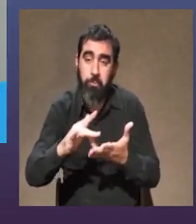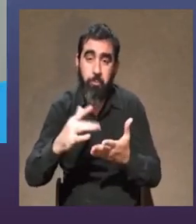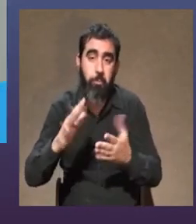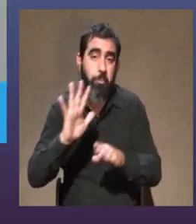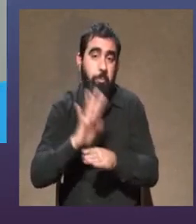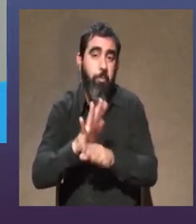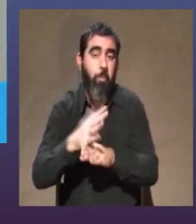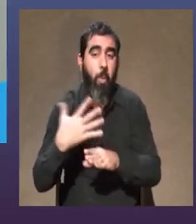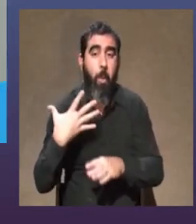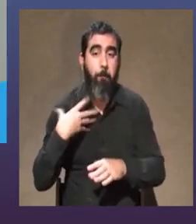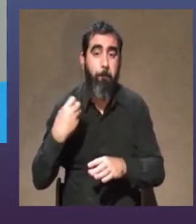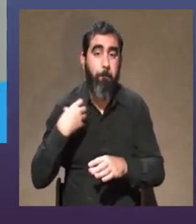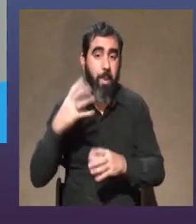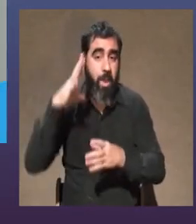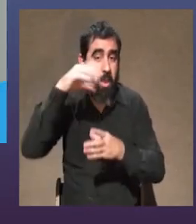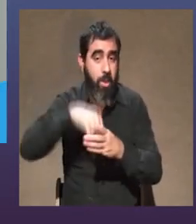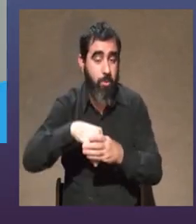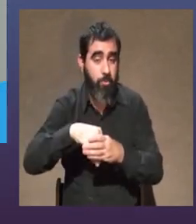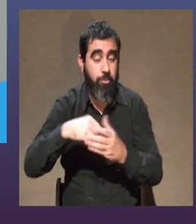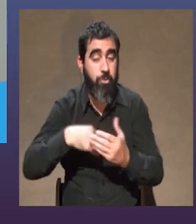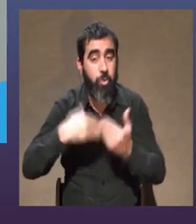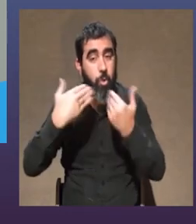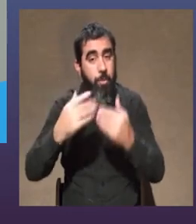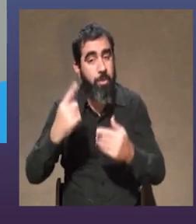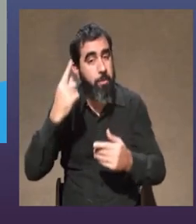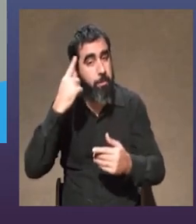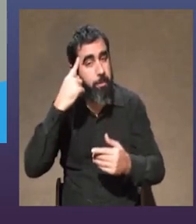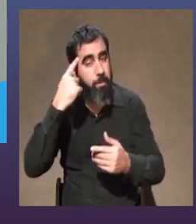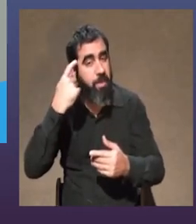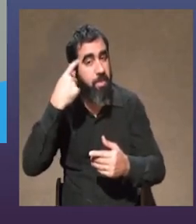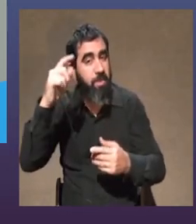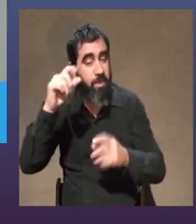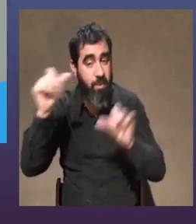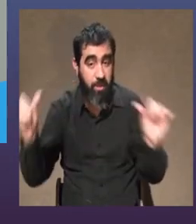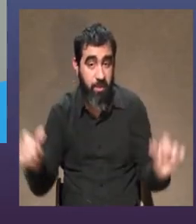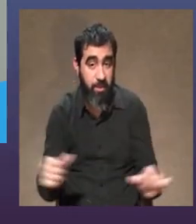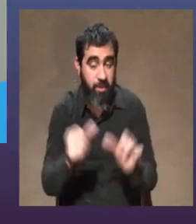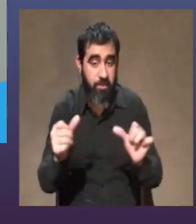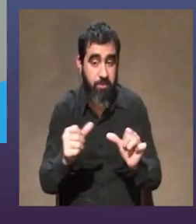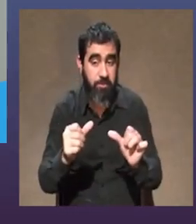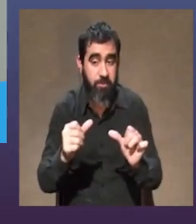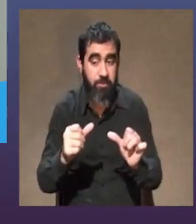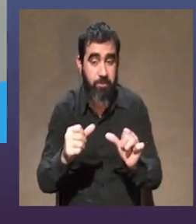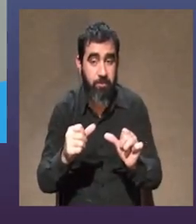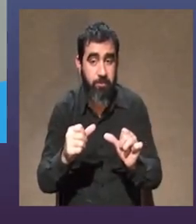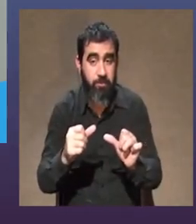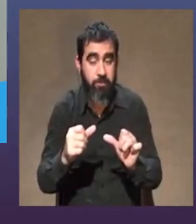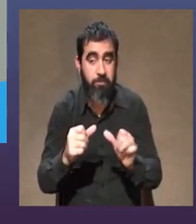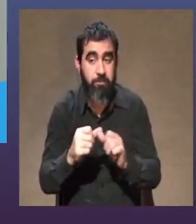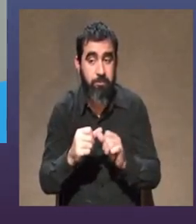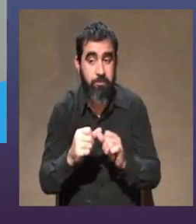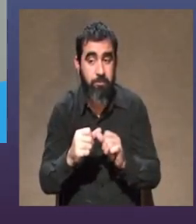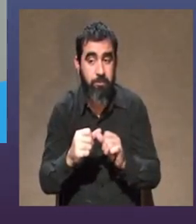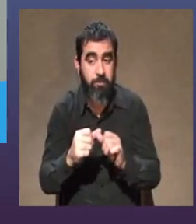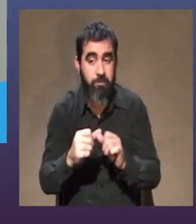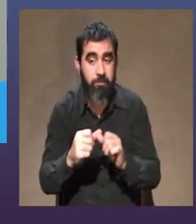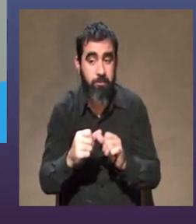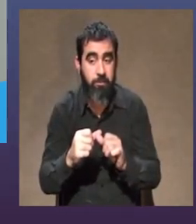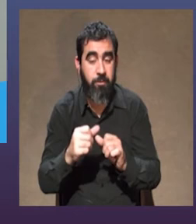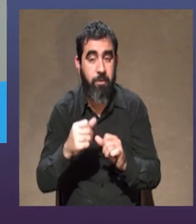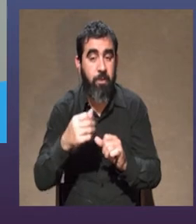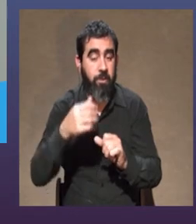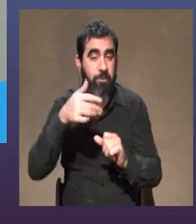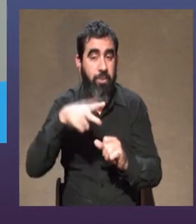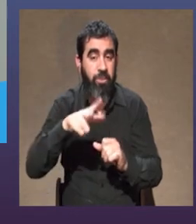yo empecé con el intento de hacer versiones de Bárbaro como Brecht y